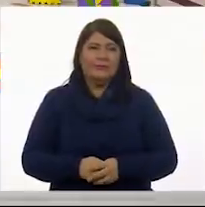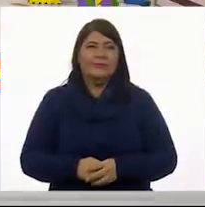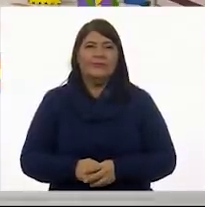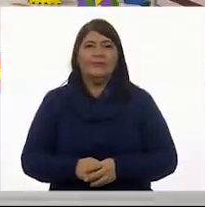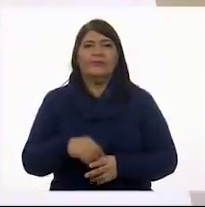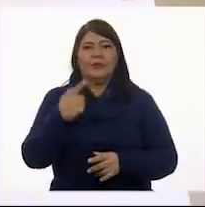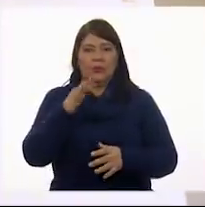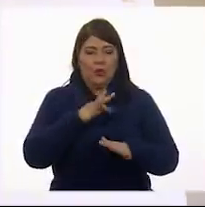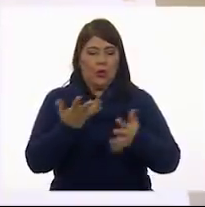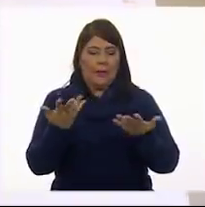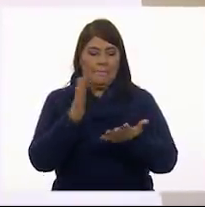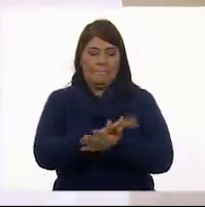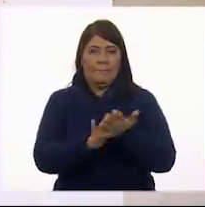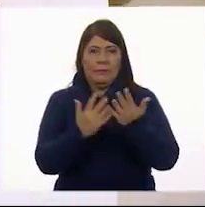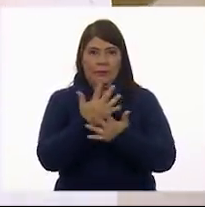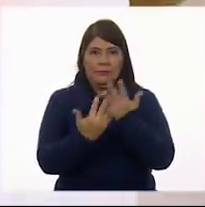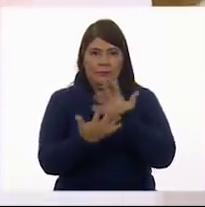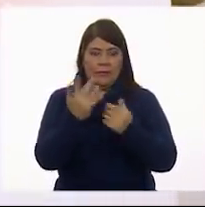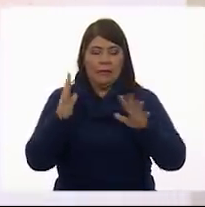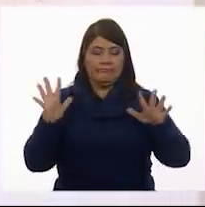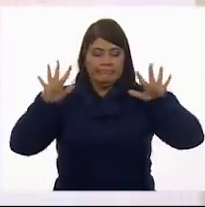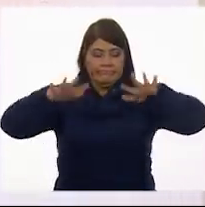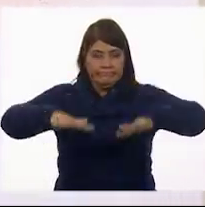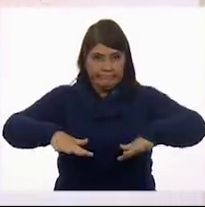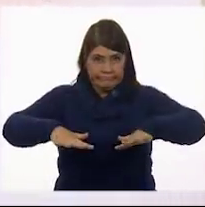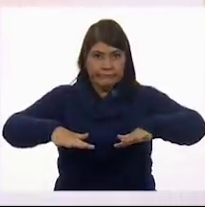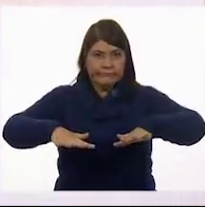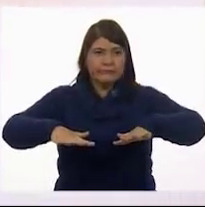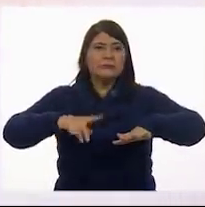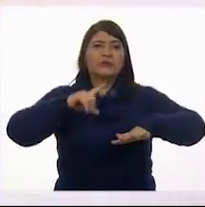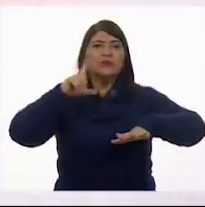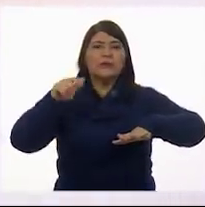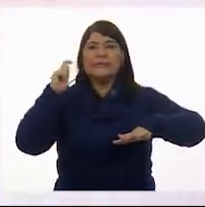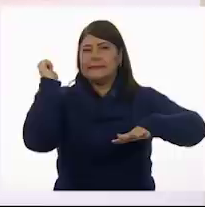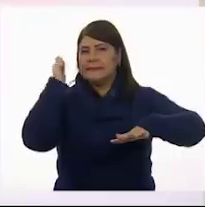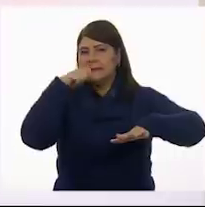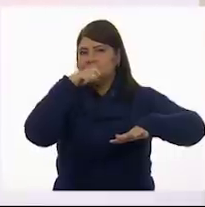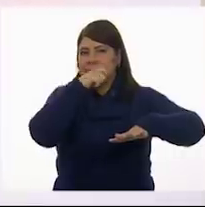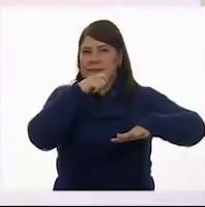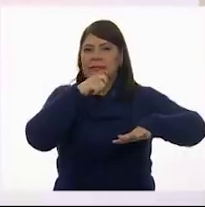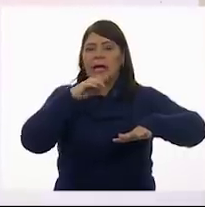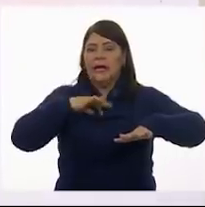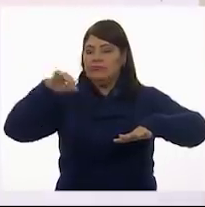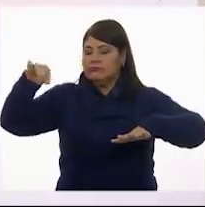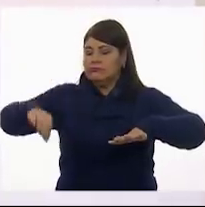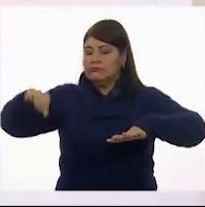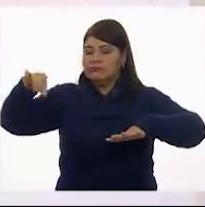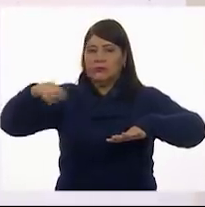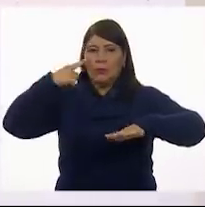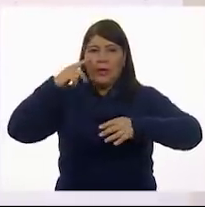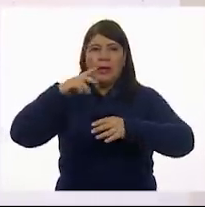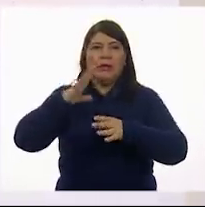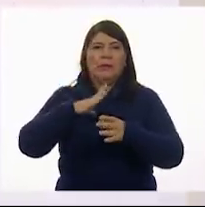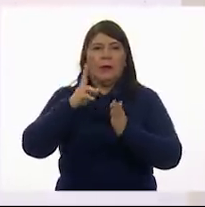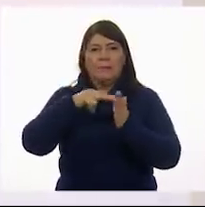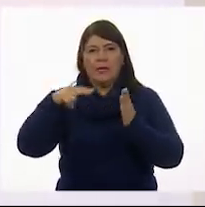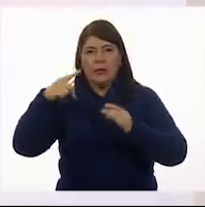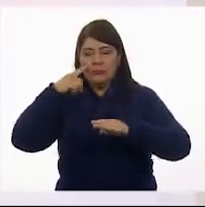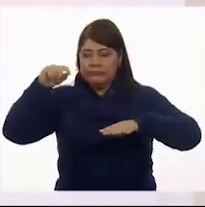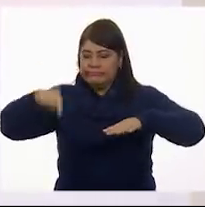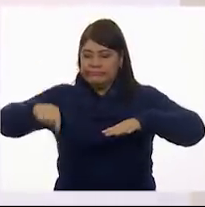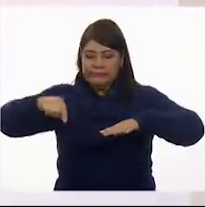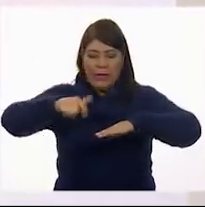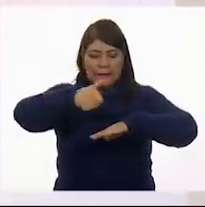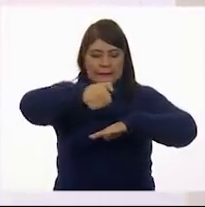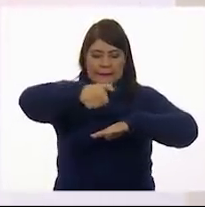colocando las palmas de su mano y con la ayuda de un cepillo de dientes pueden salpicar pintura para